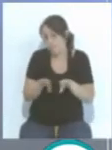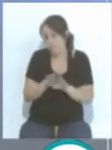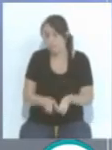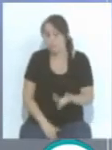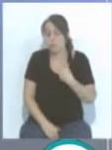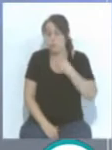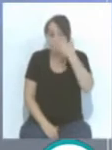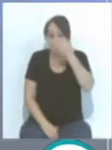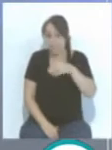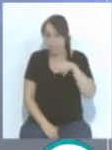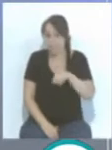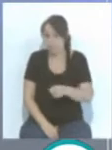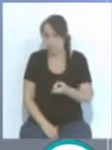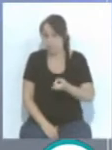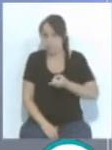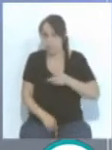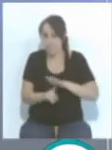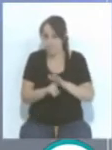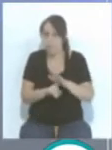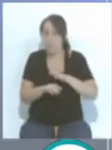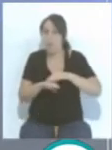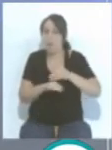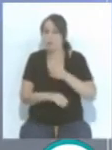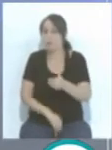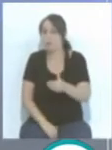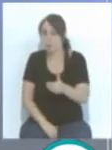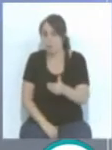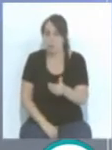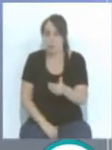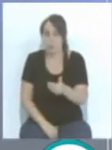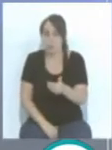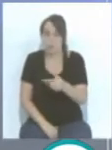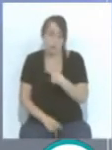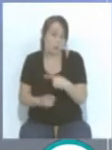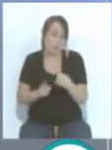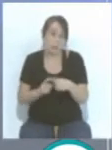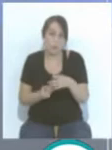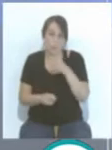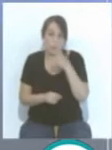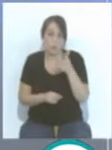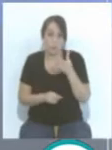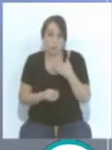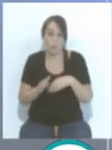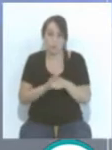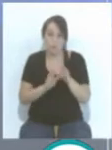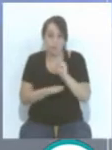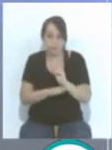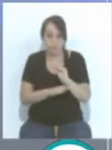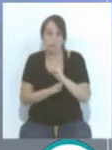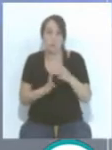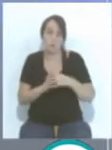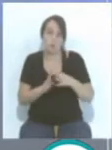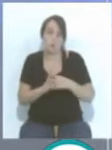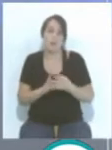Creo que eso también va a repercutir para un futuro las cosas, porque también mantener toda esa estructura